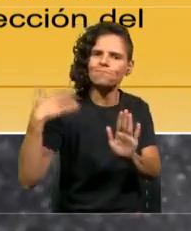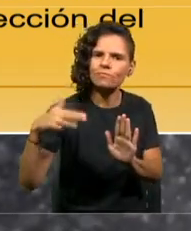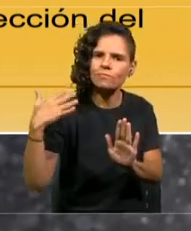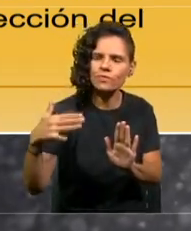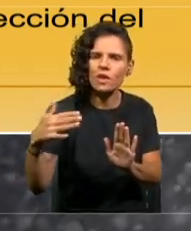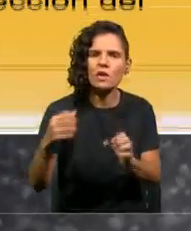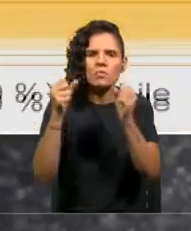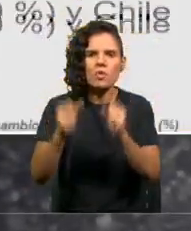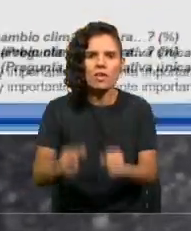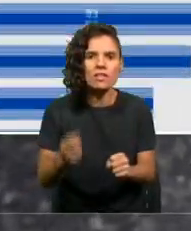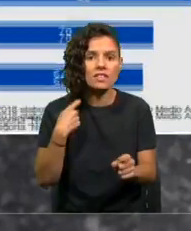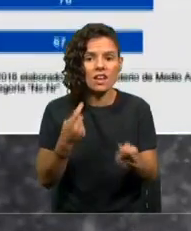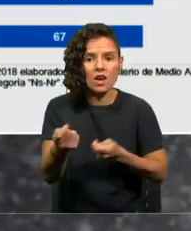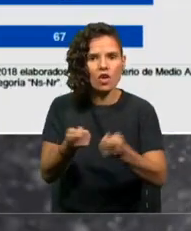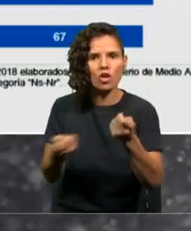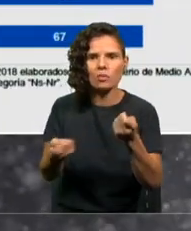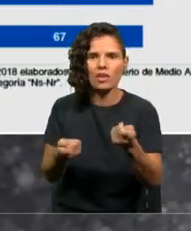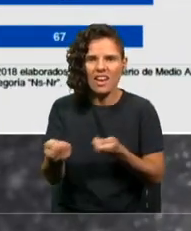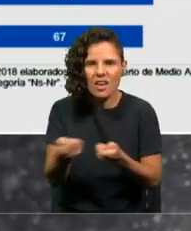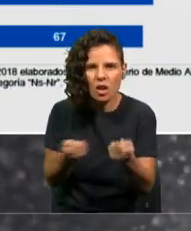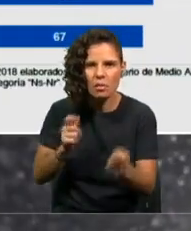crecimiento de la economía.